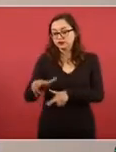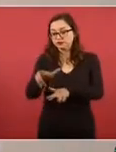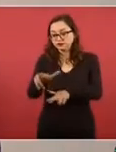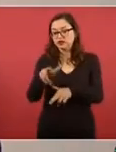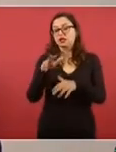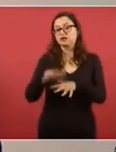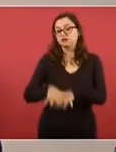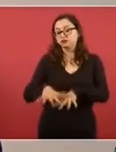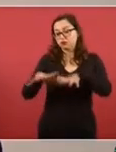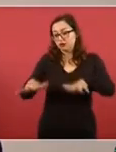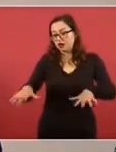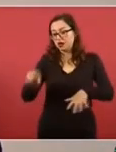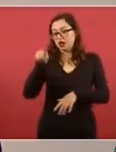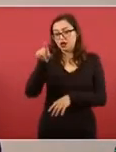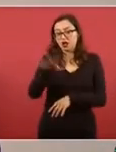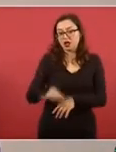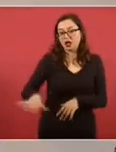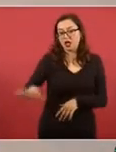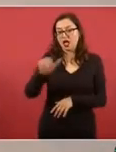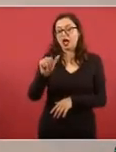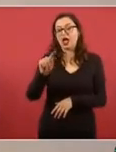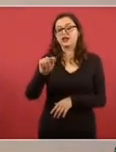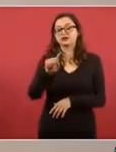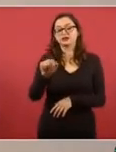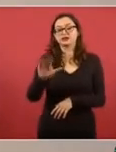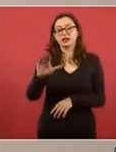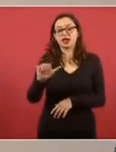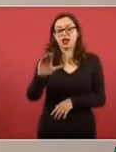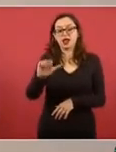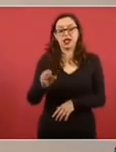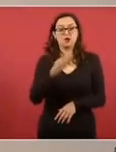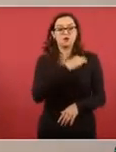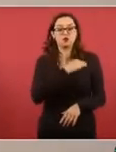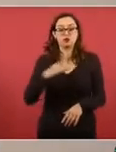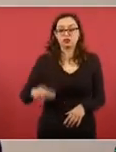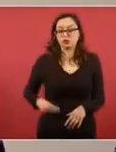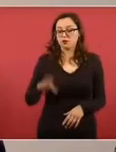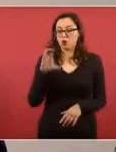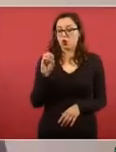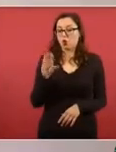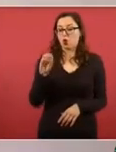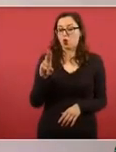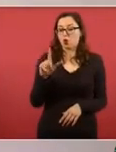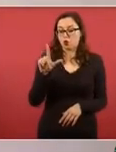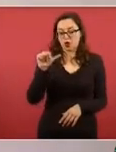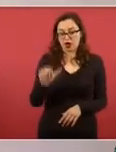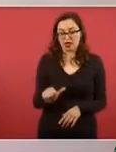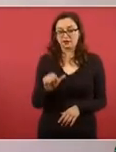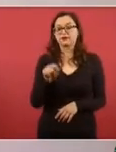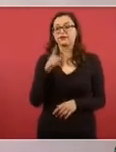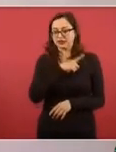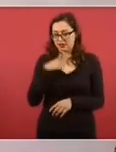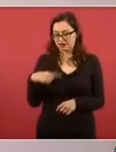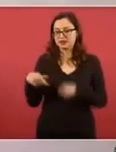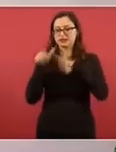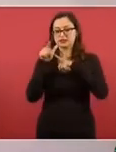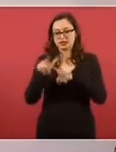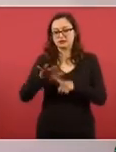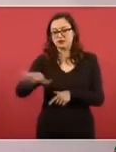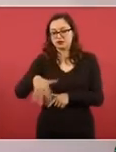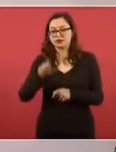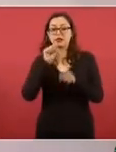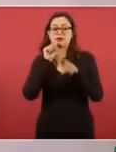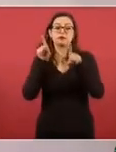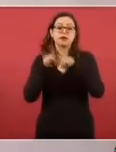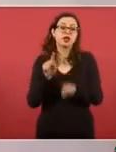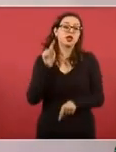municipio de Tepecuacuilco, en Brecha de Lobos y en el paraje Suriana en Iguala y en las inmediaciones de Tepecuaje.